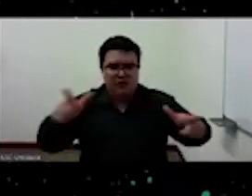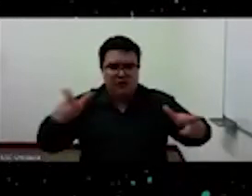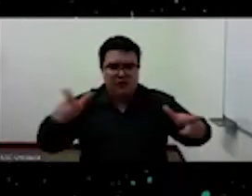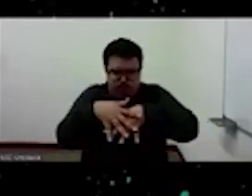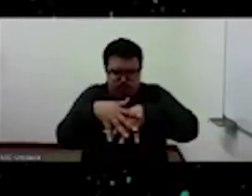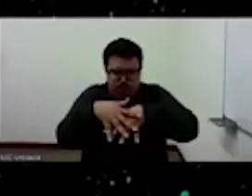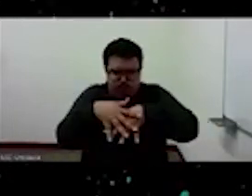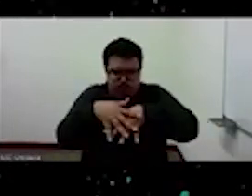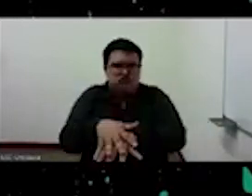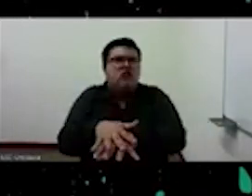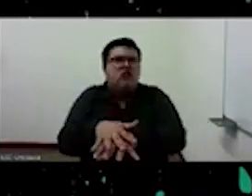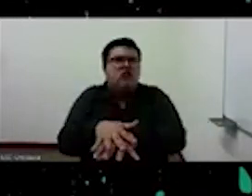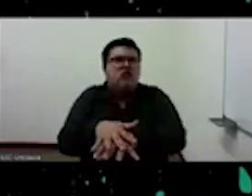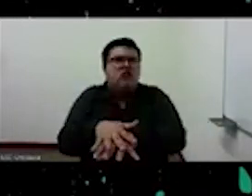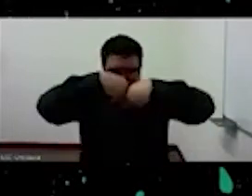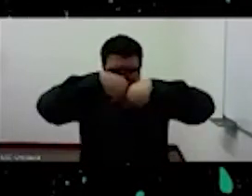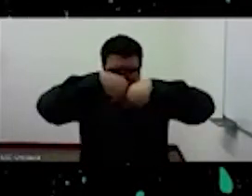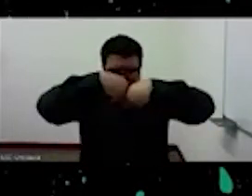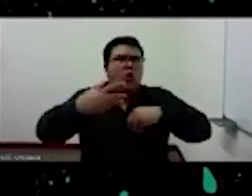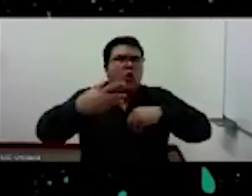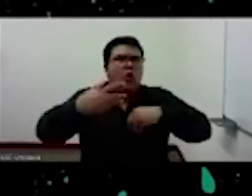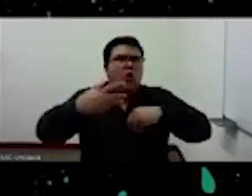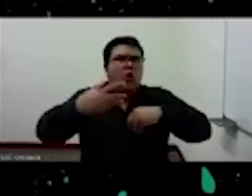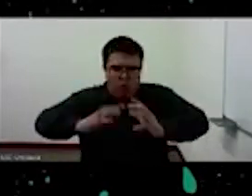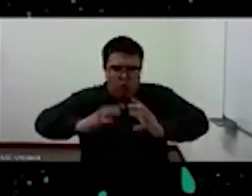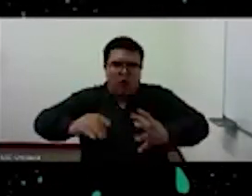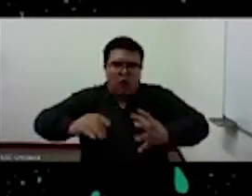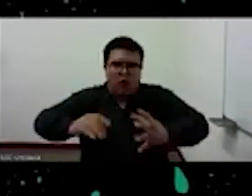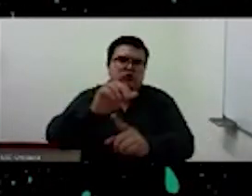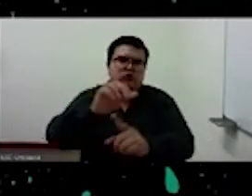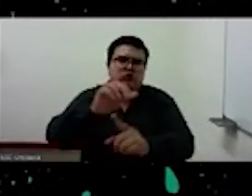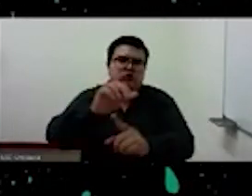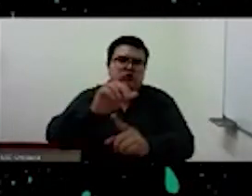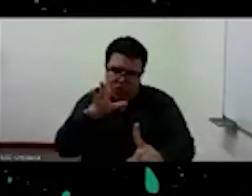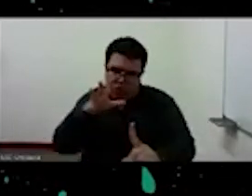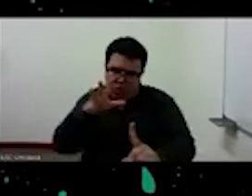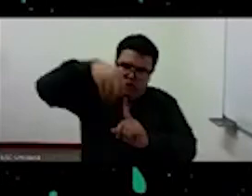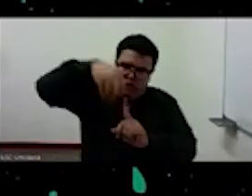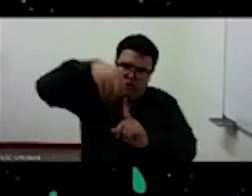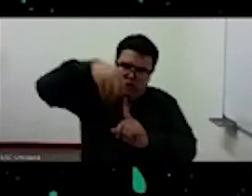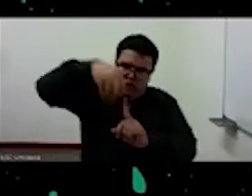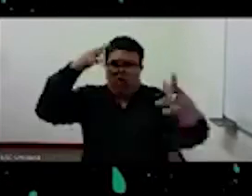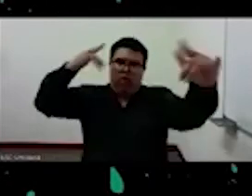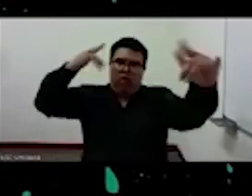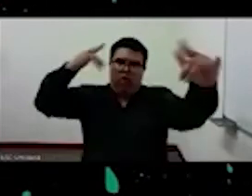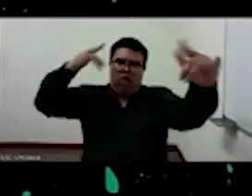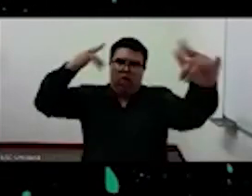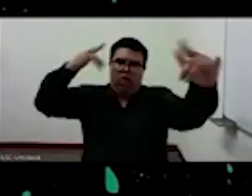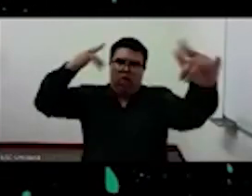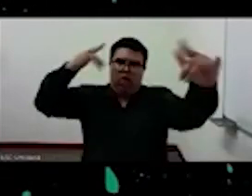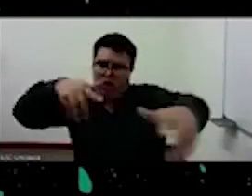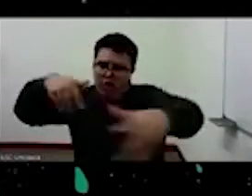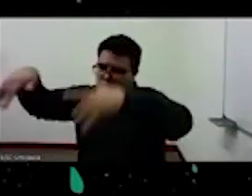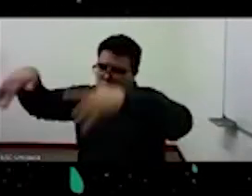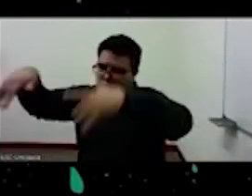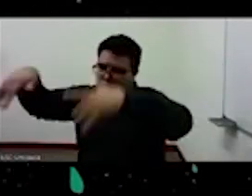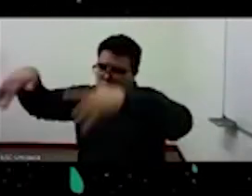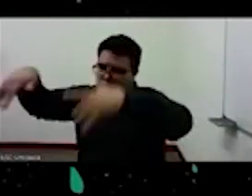introducen al interior del cuerpo social de la mente social de la vida cotidiana los automatismos